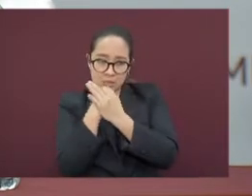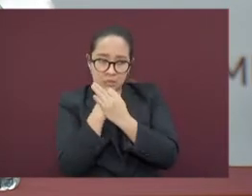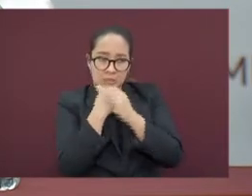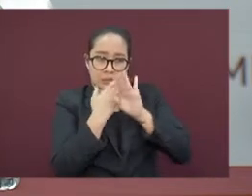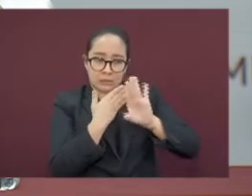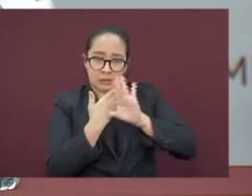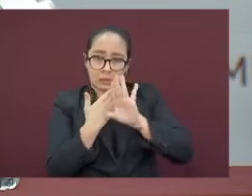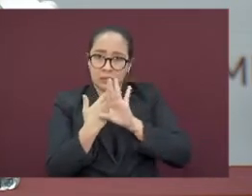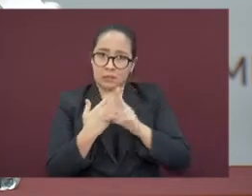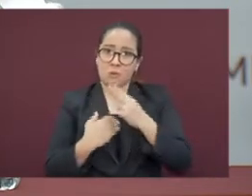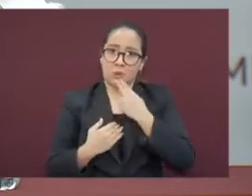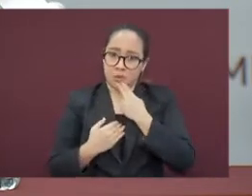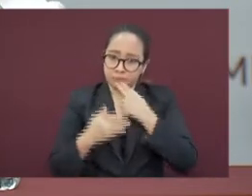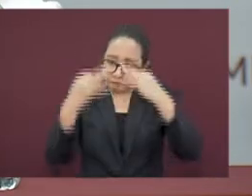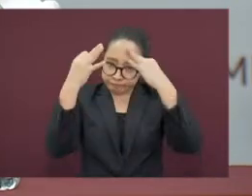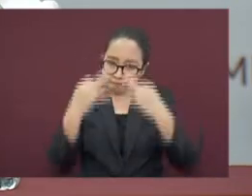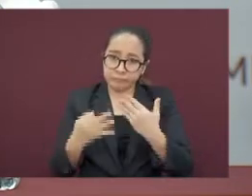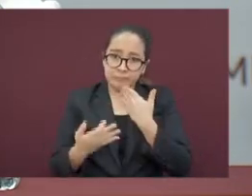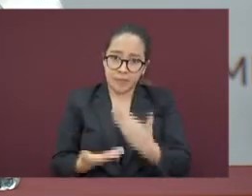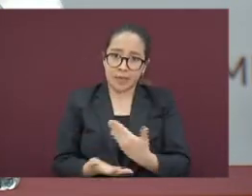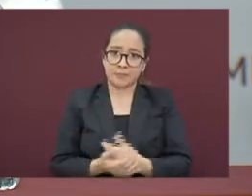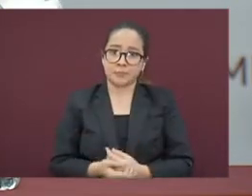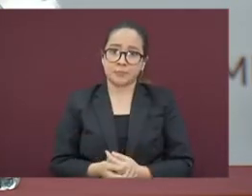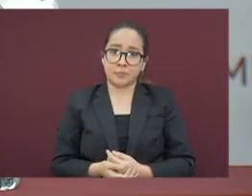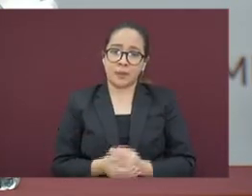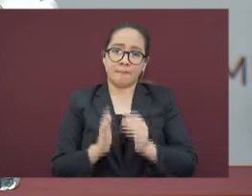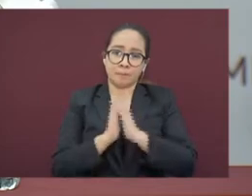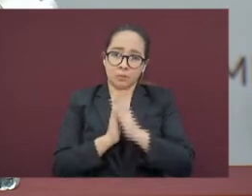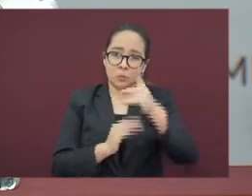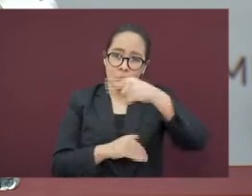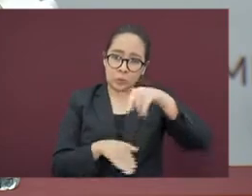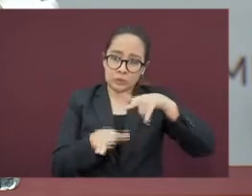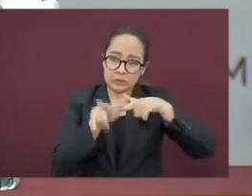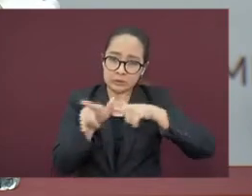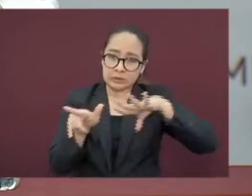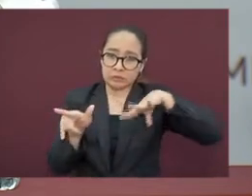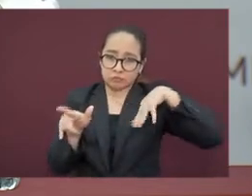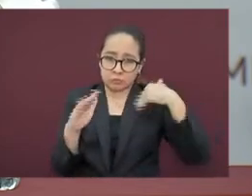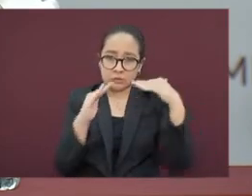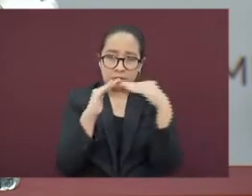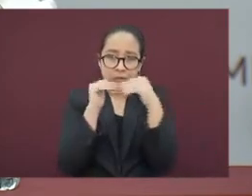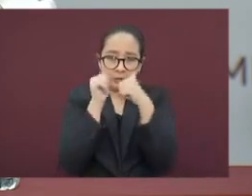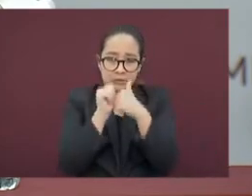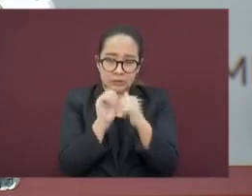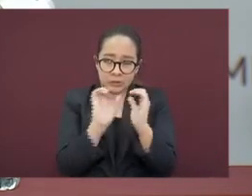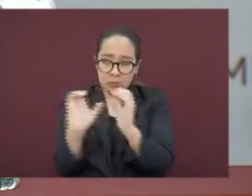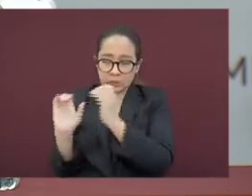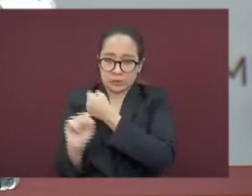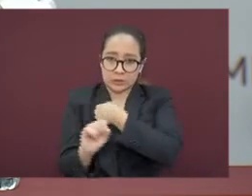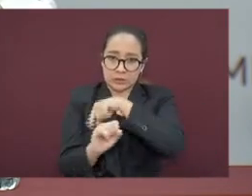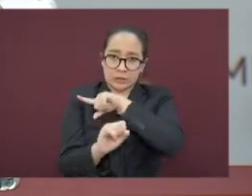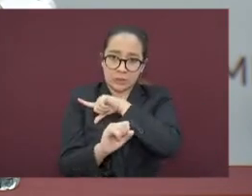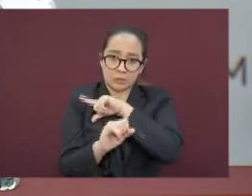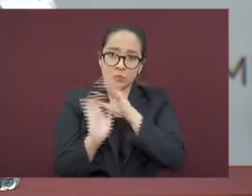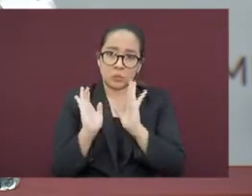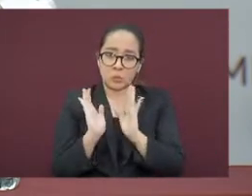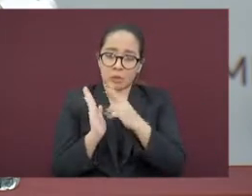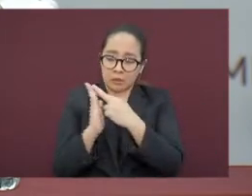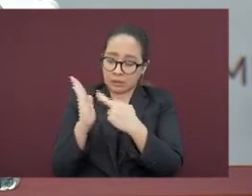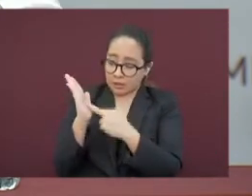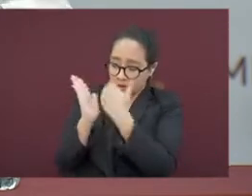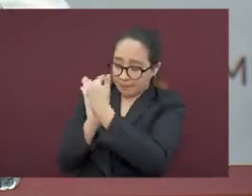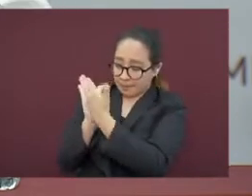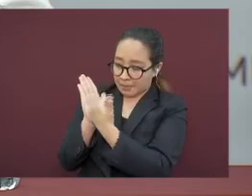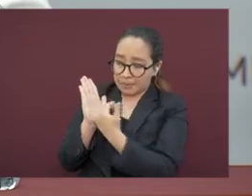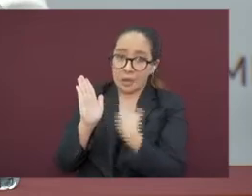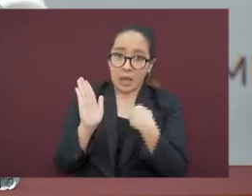aflojemos el paso, que sigan al pie de la letra puntualmente las recomendaciones sanitarias